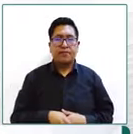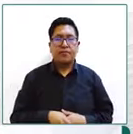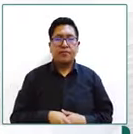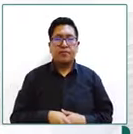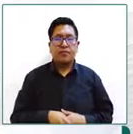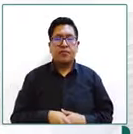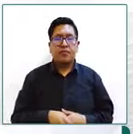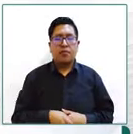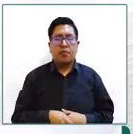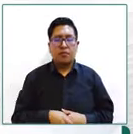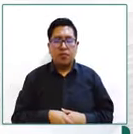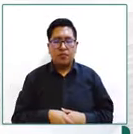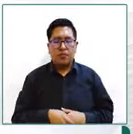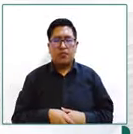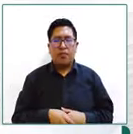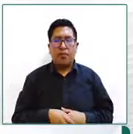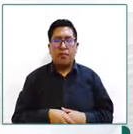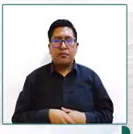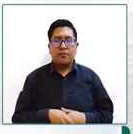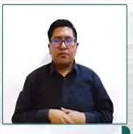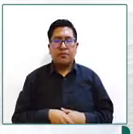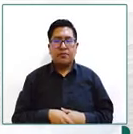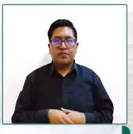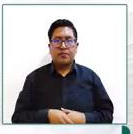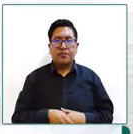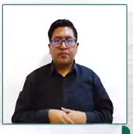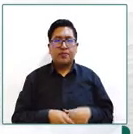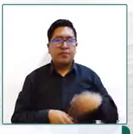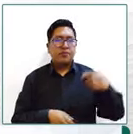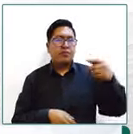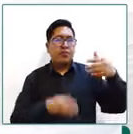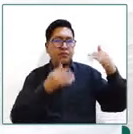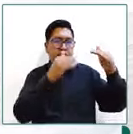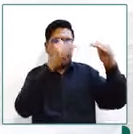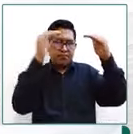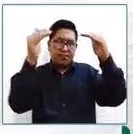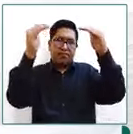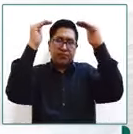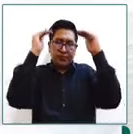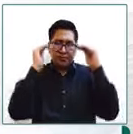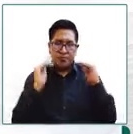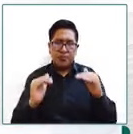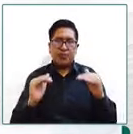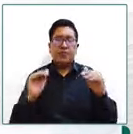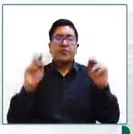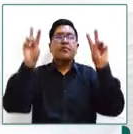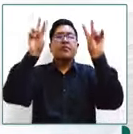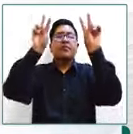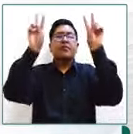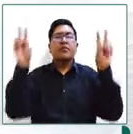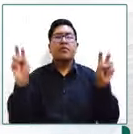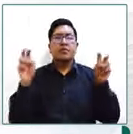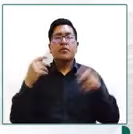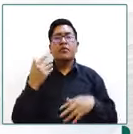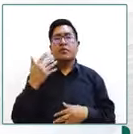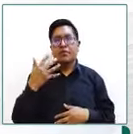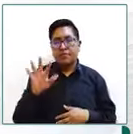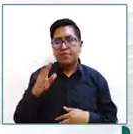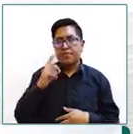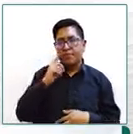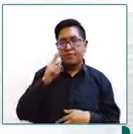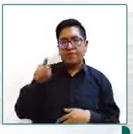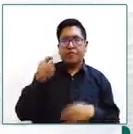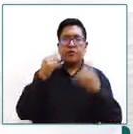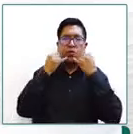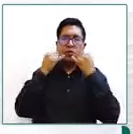por otro lado también se ha hecho una una recolección de